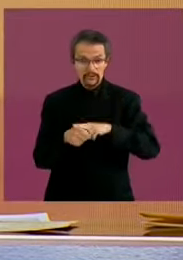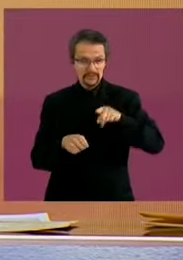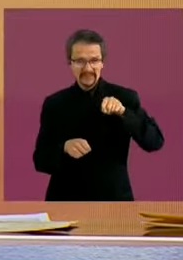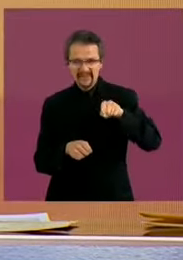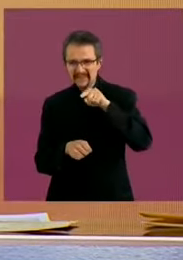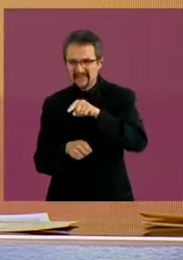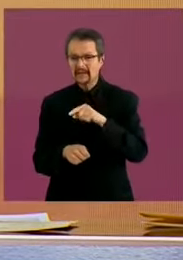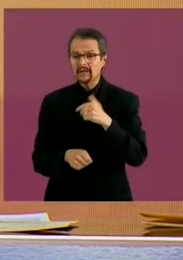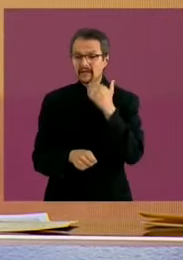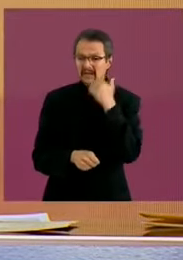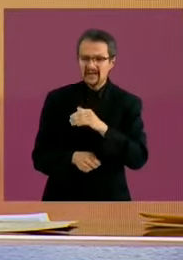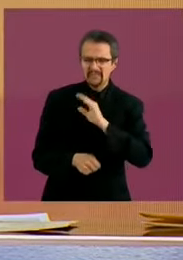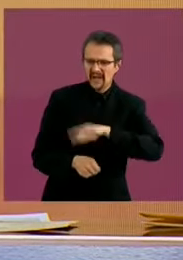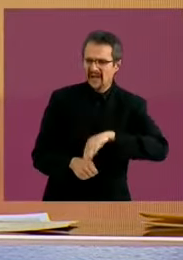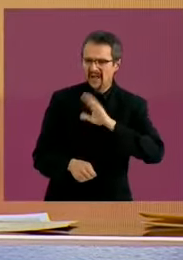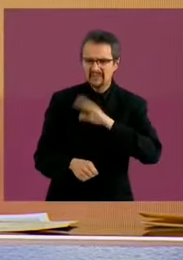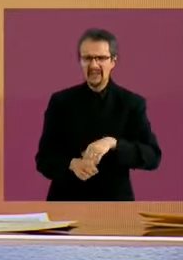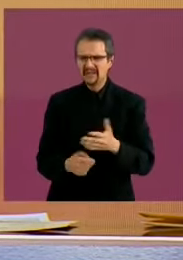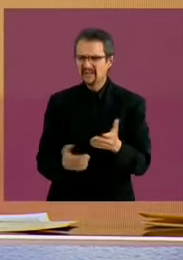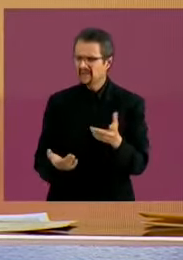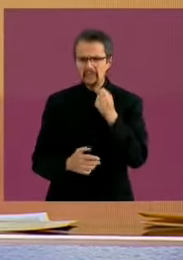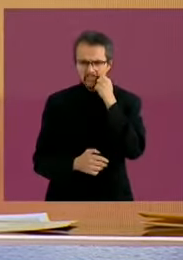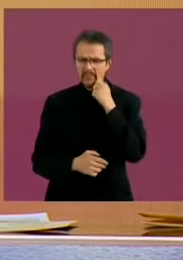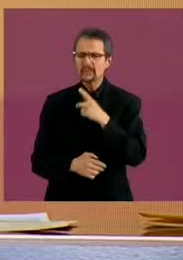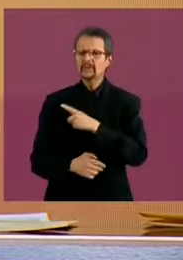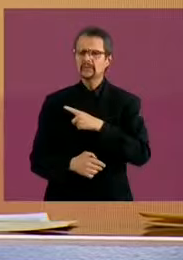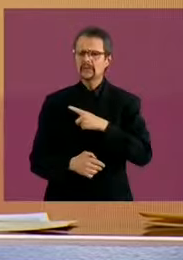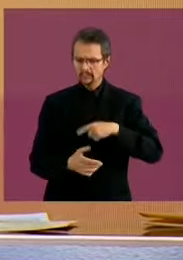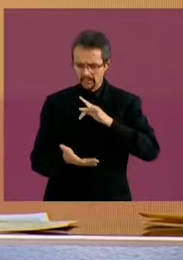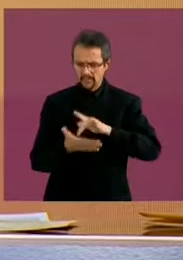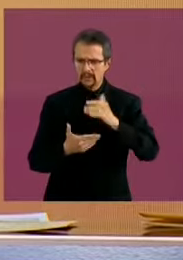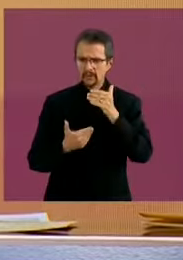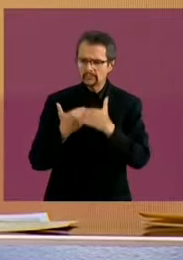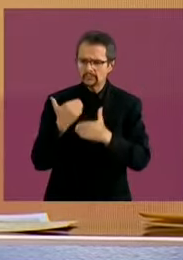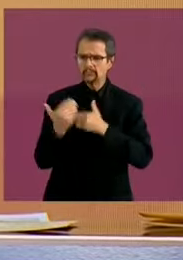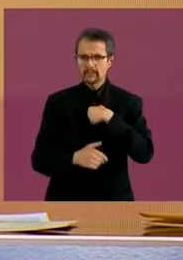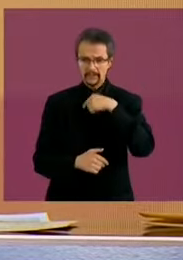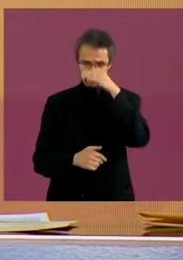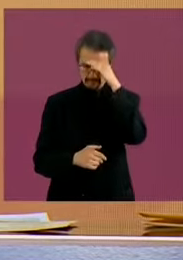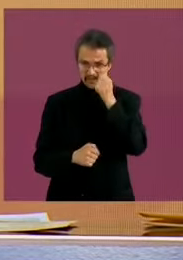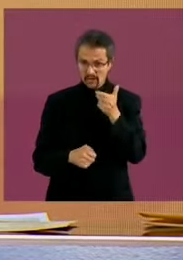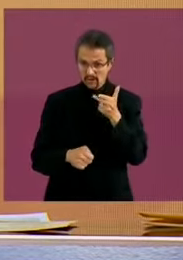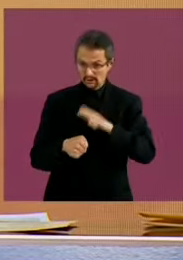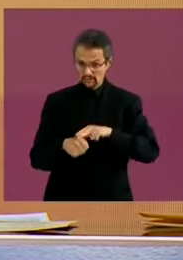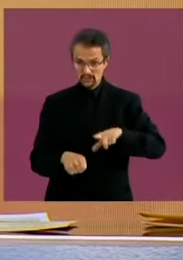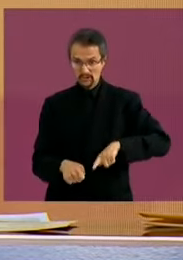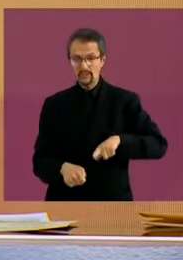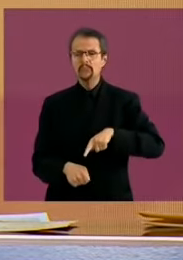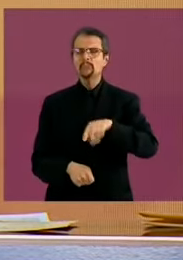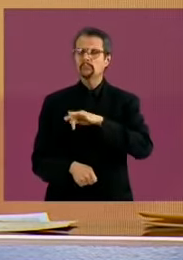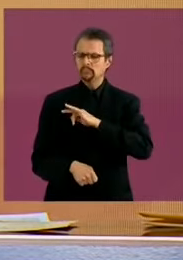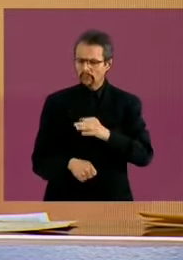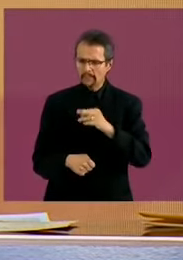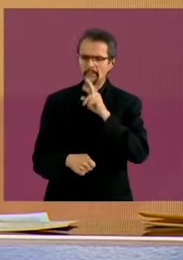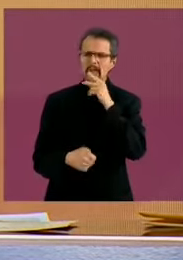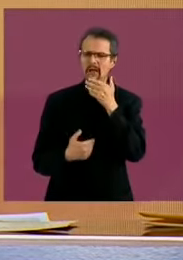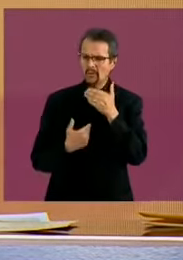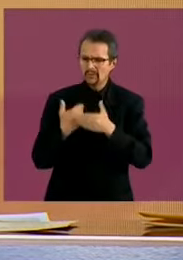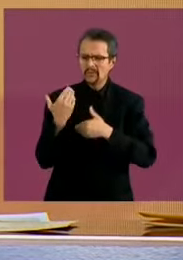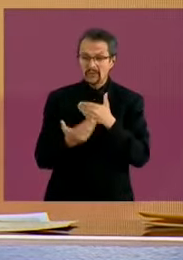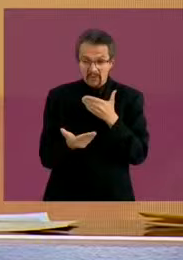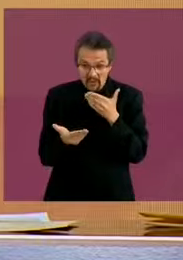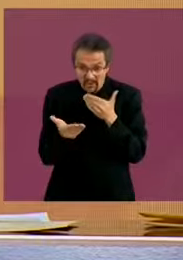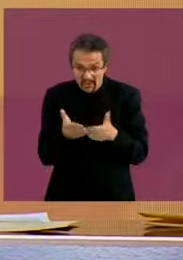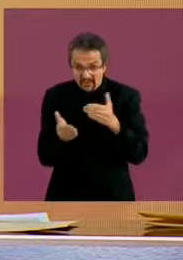de salud. Yo creo en la educación pública, creo en la salud pública y creo en los hospitales públicos, pero hoy eso es un desastre. Así es que